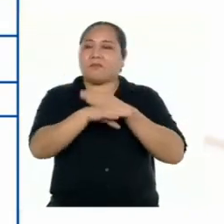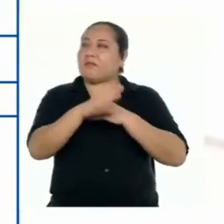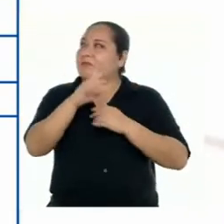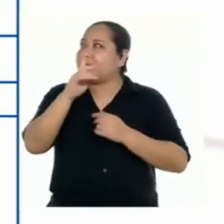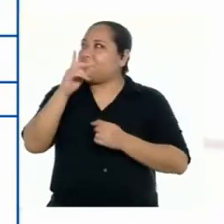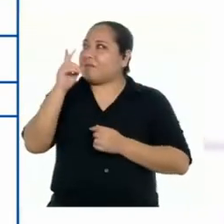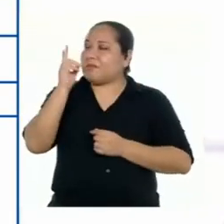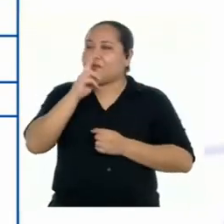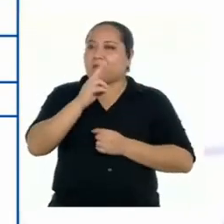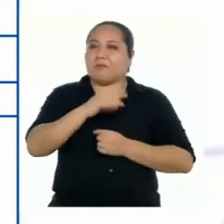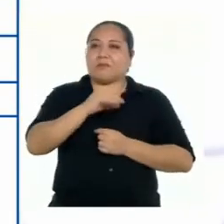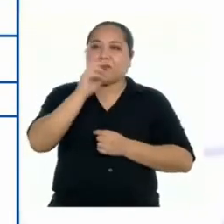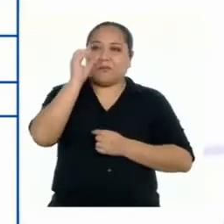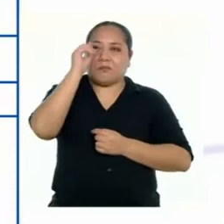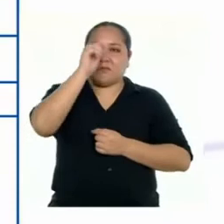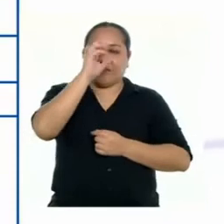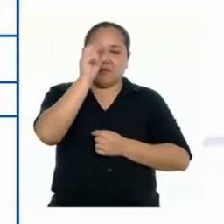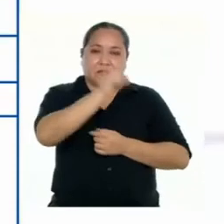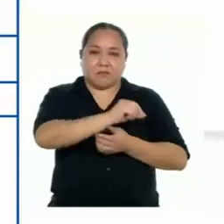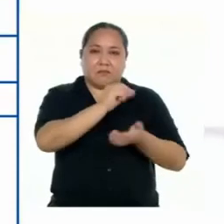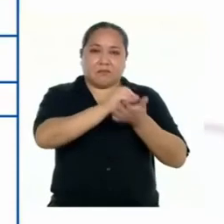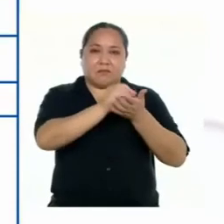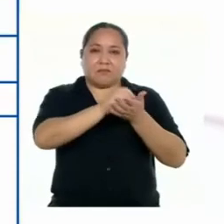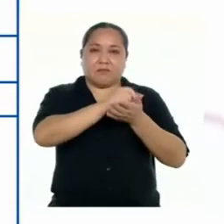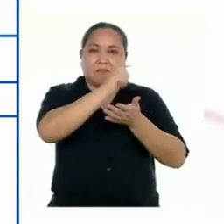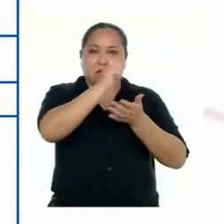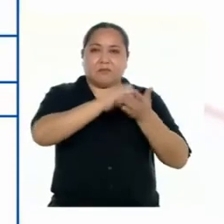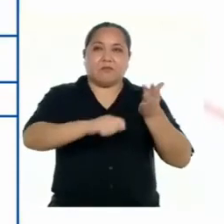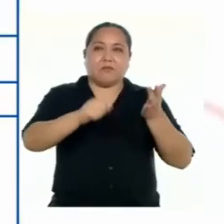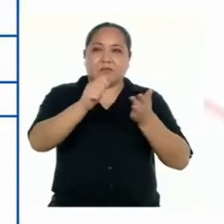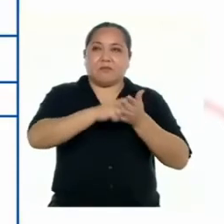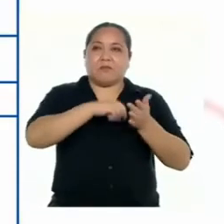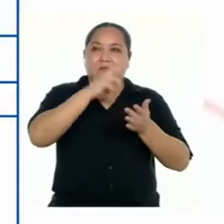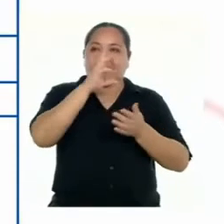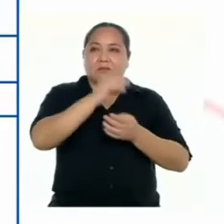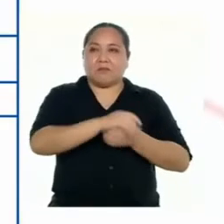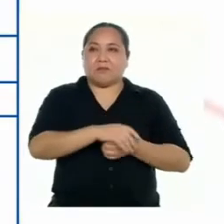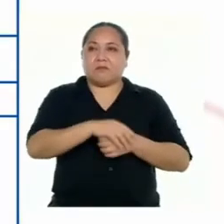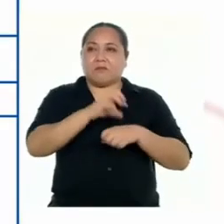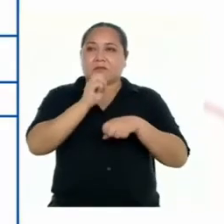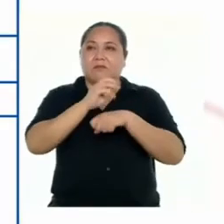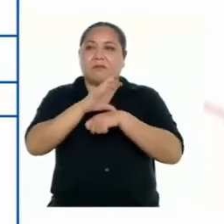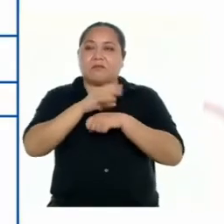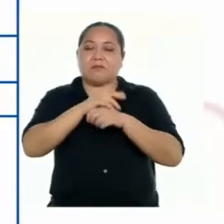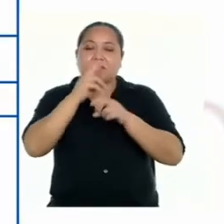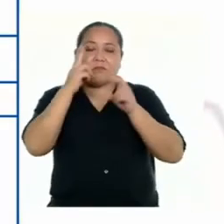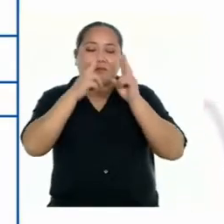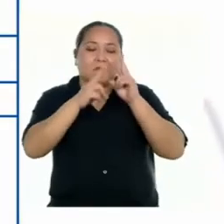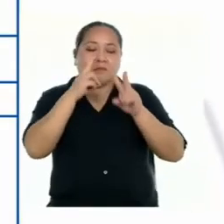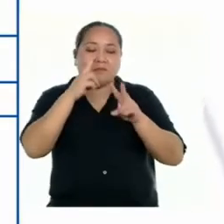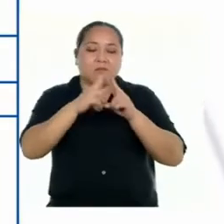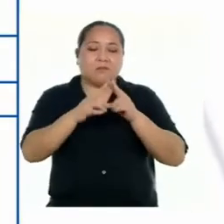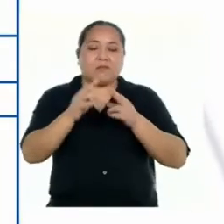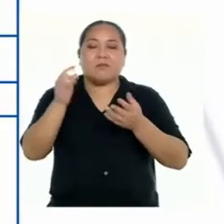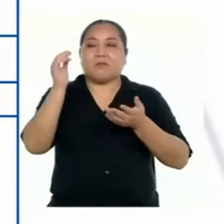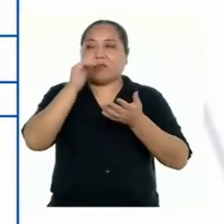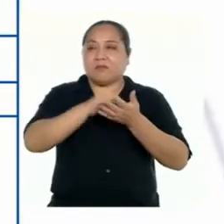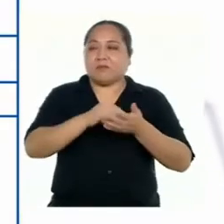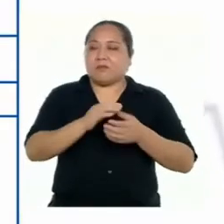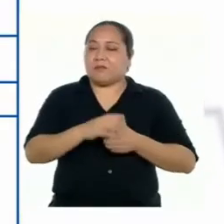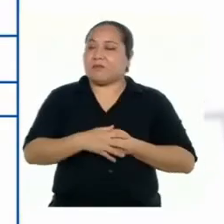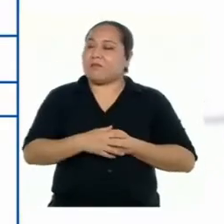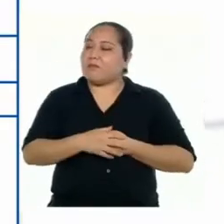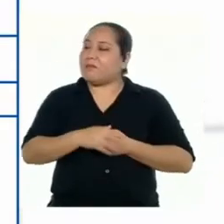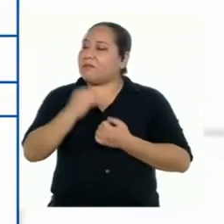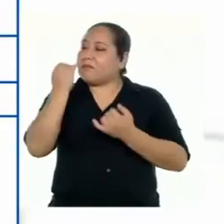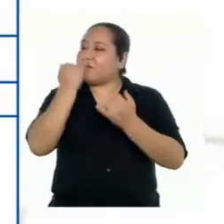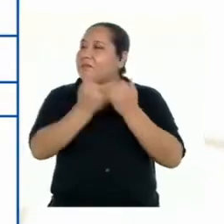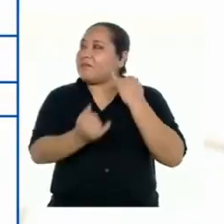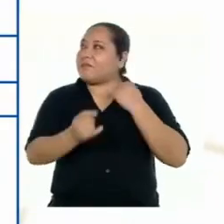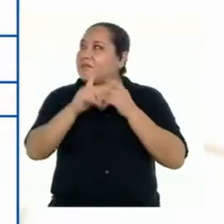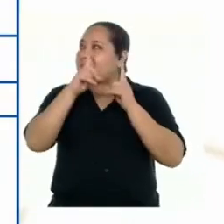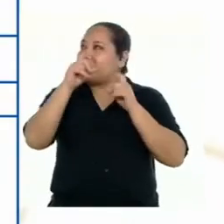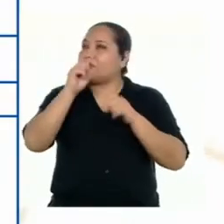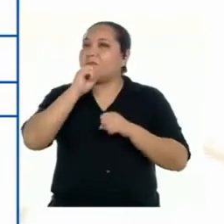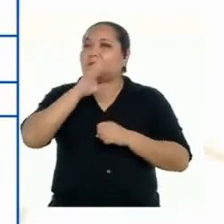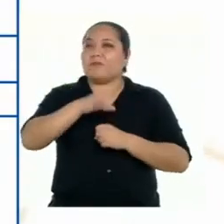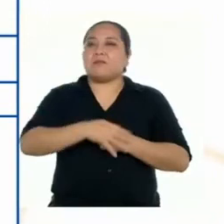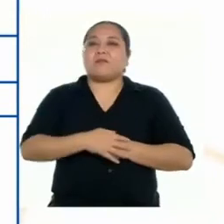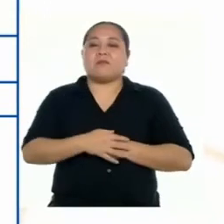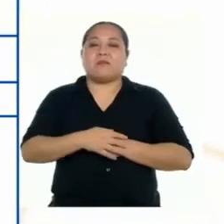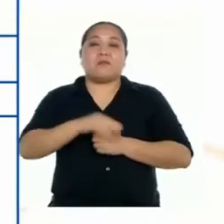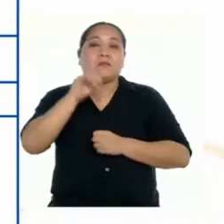cuenta. Marcaré que no. Y en recomendaciones pondré, revisar nuevamente. Y la última pregunta dice,